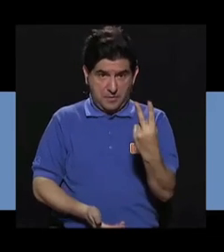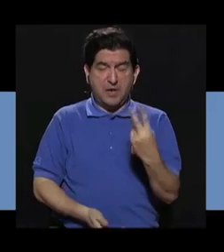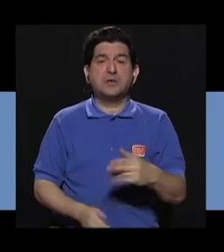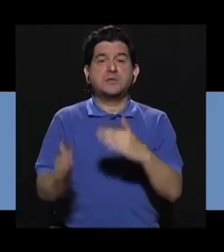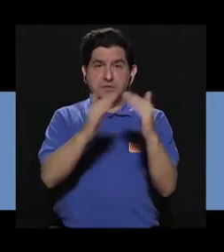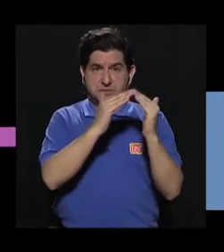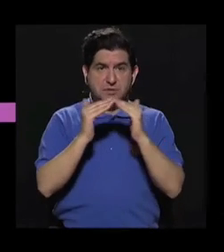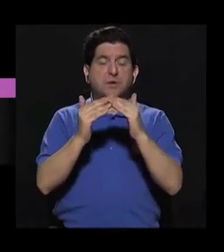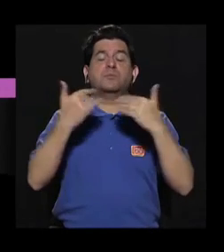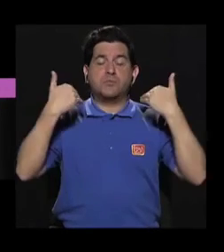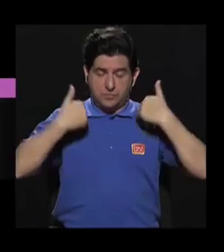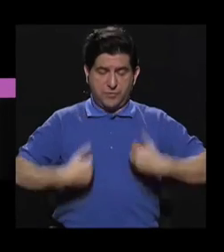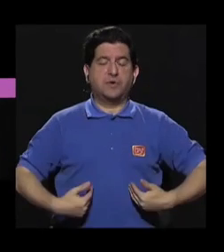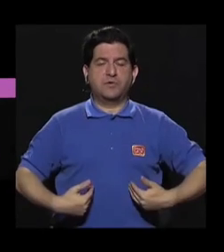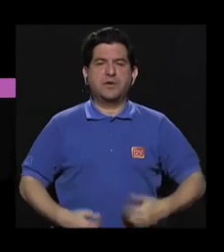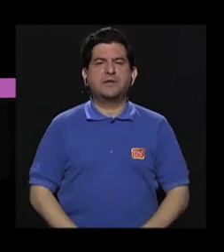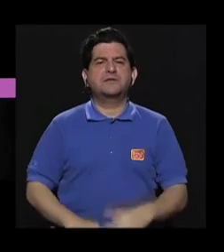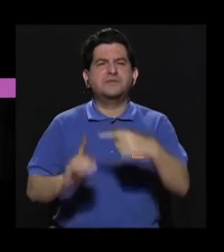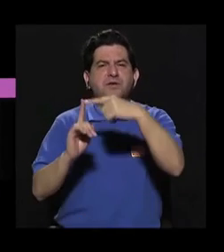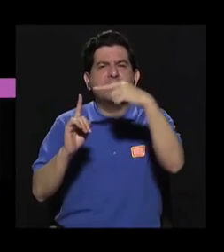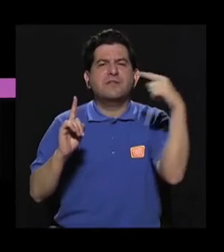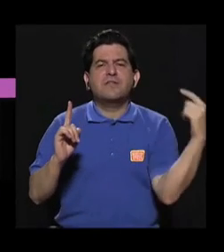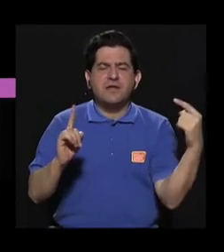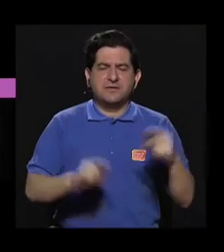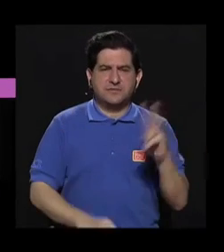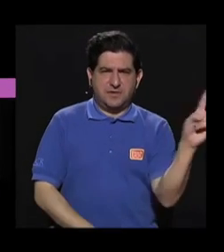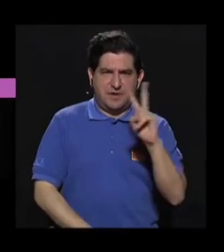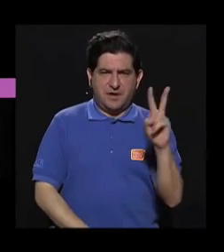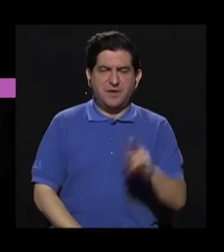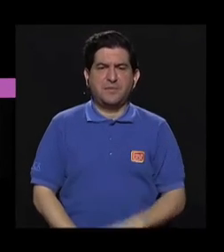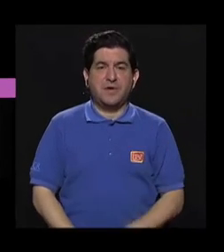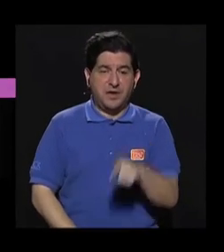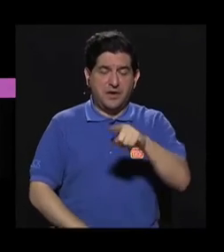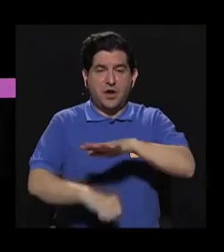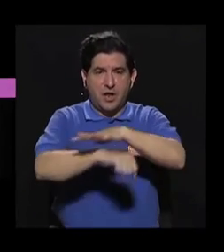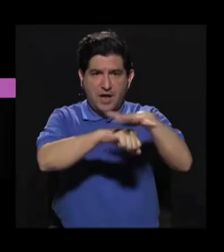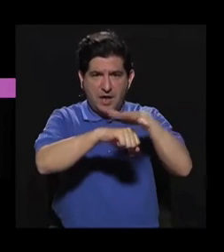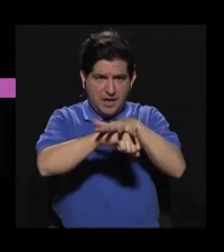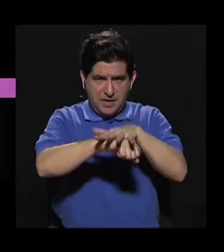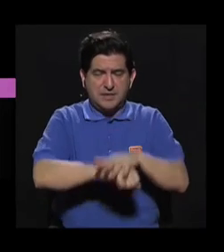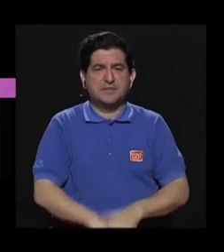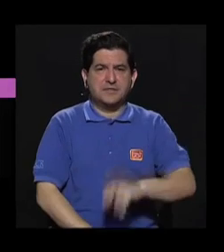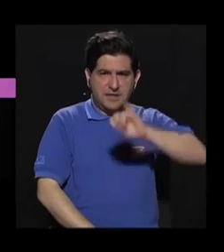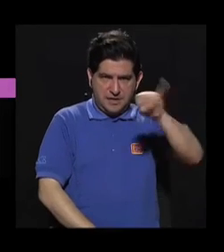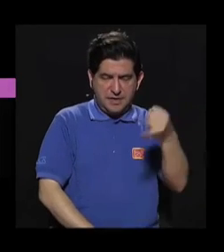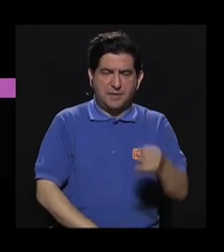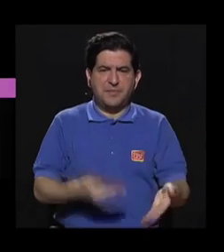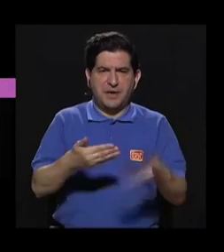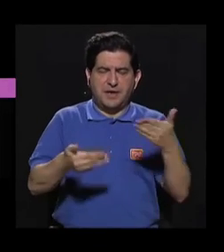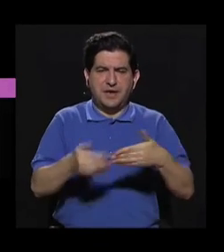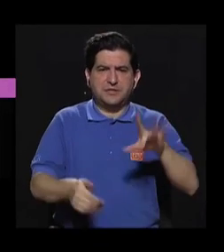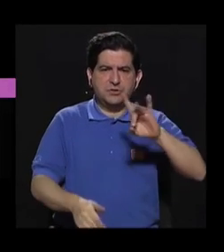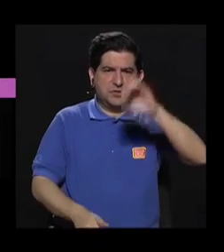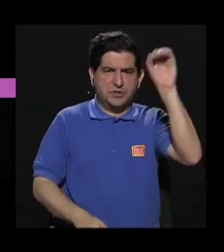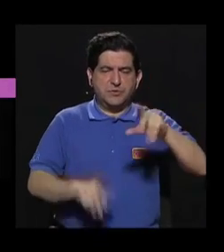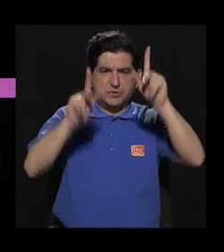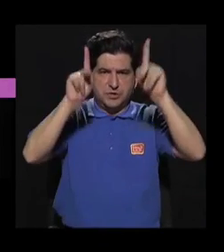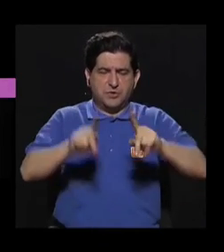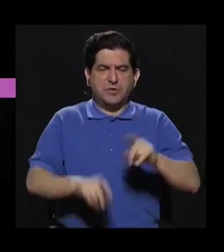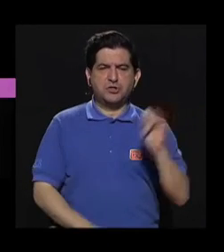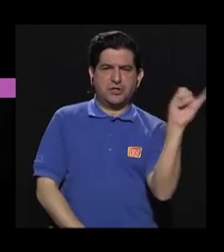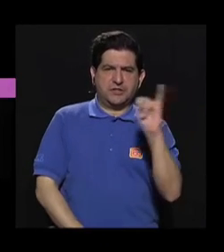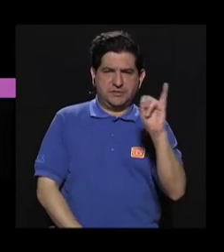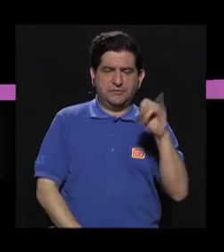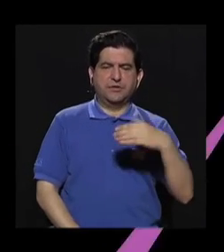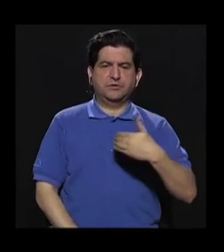mucho en una población humana, y se vio desde que el virus llegó a la isla de Yapa, donde infectó casi el 80% de las personas.